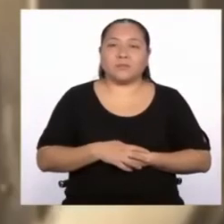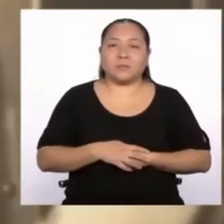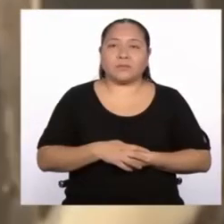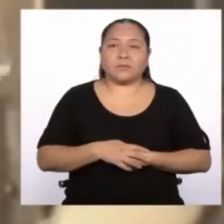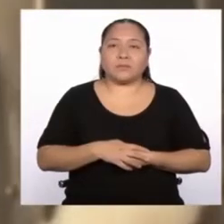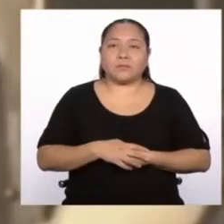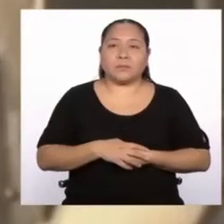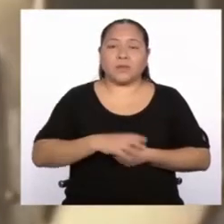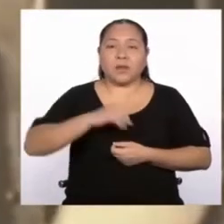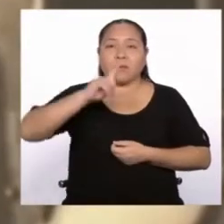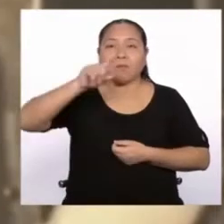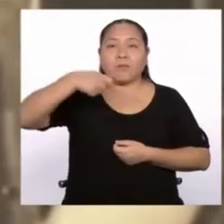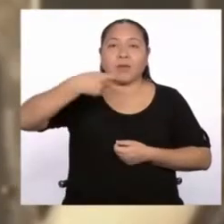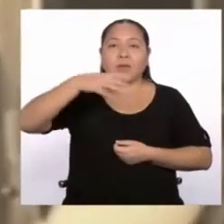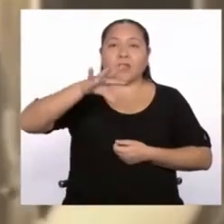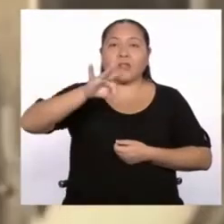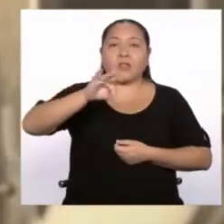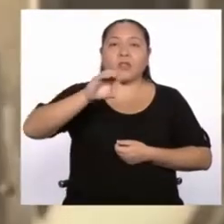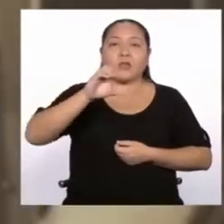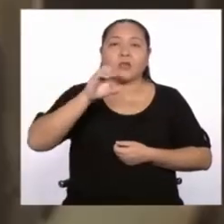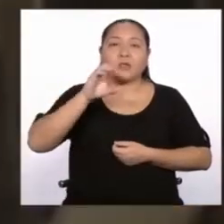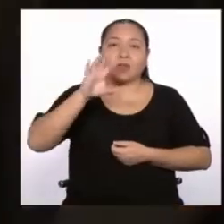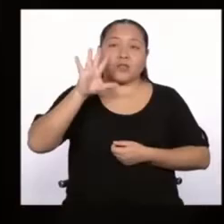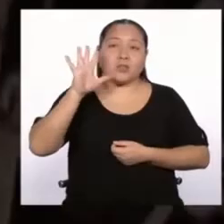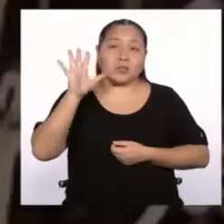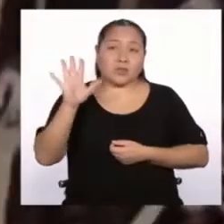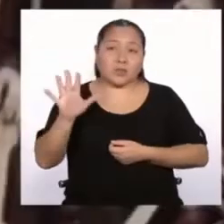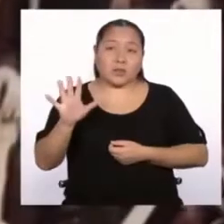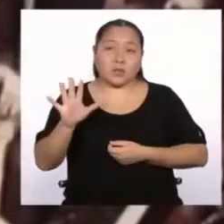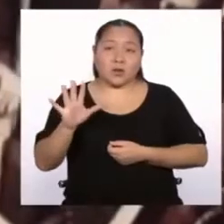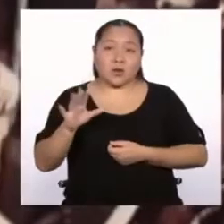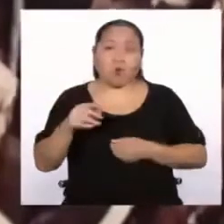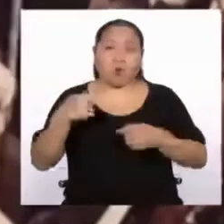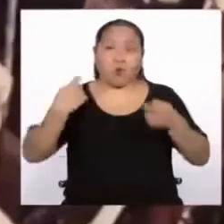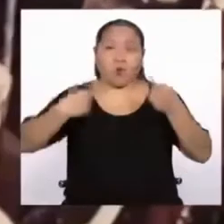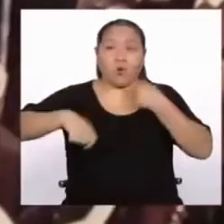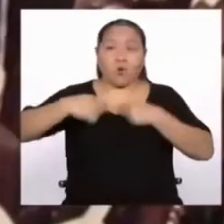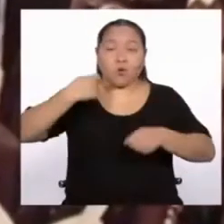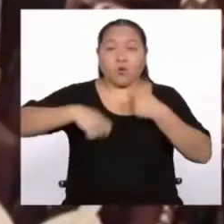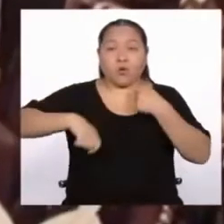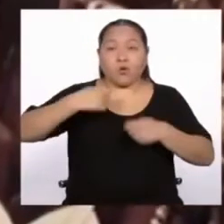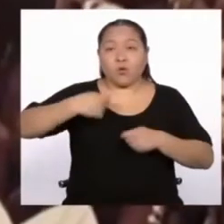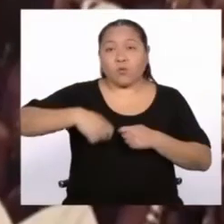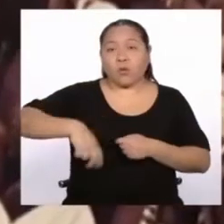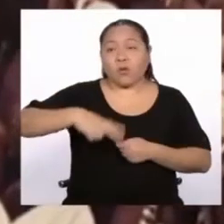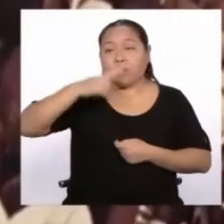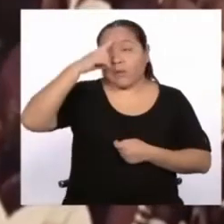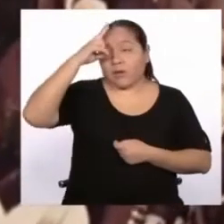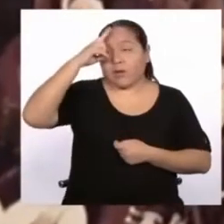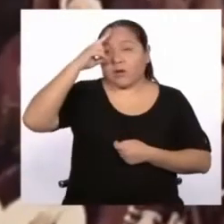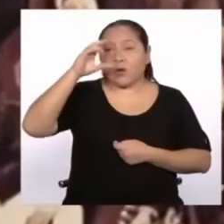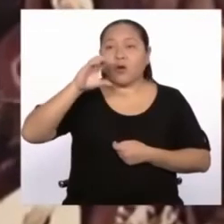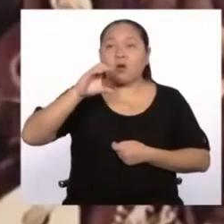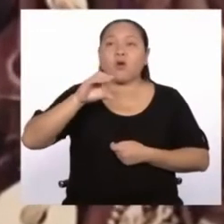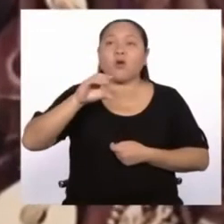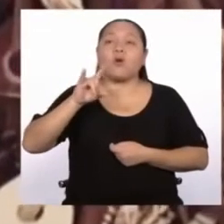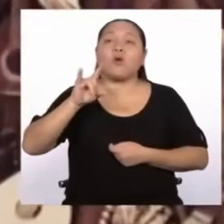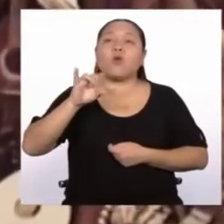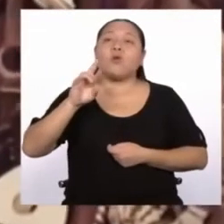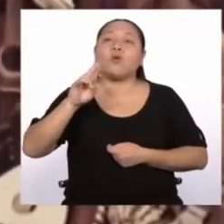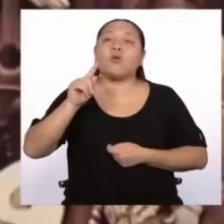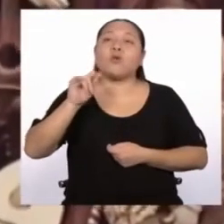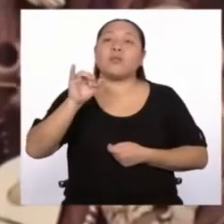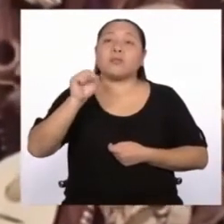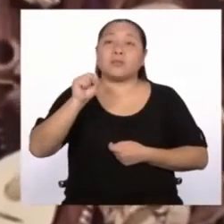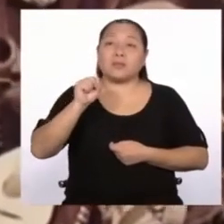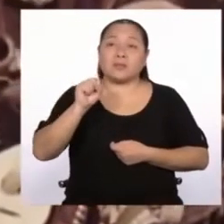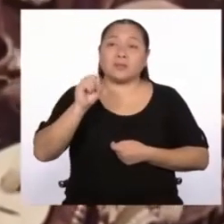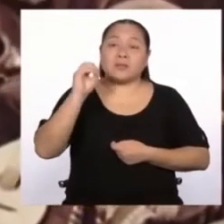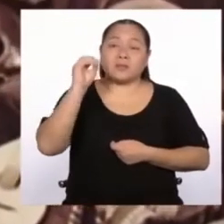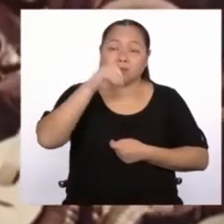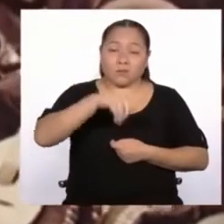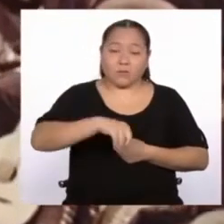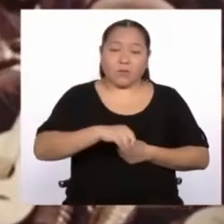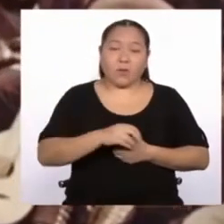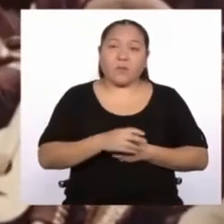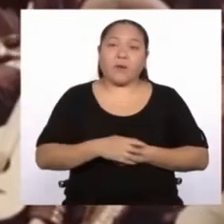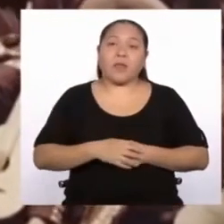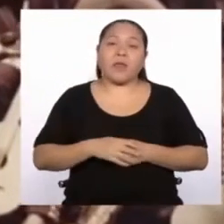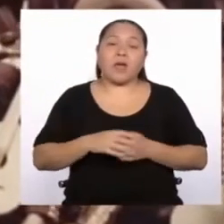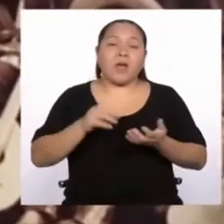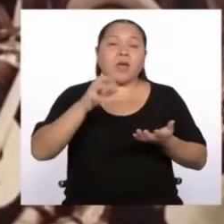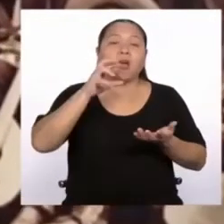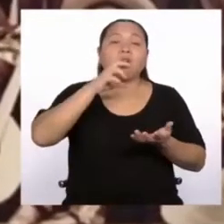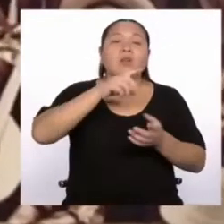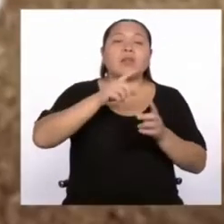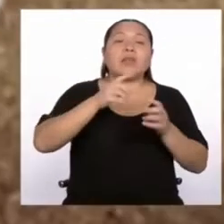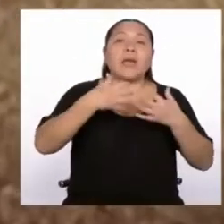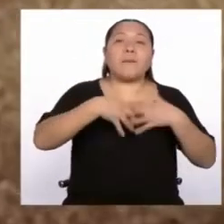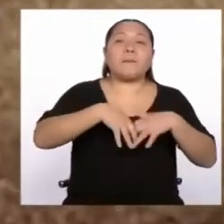En 1905, una banda mexicana, la Curtis Band, grabó nuestro himno para el sello Columbia. La